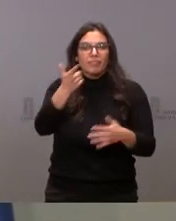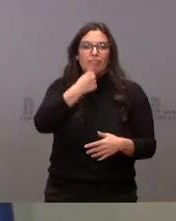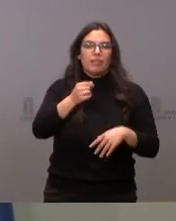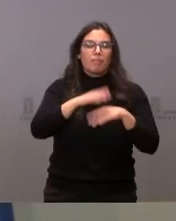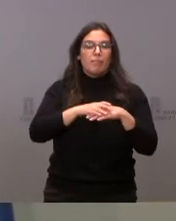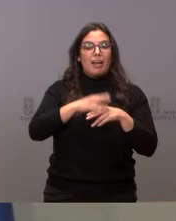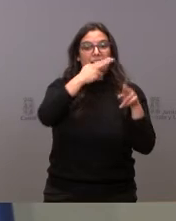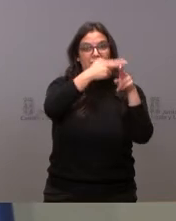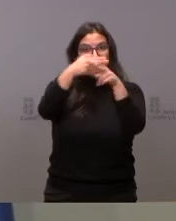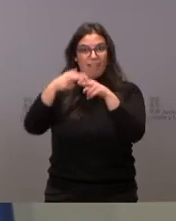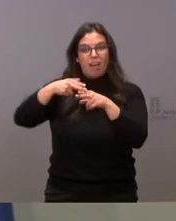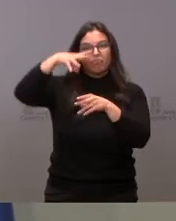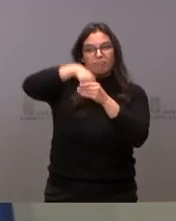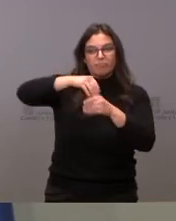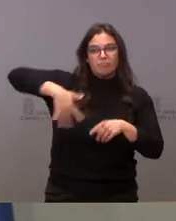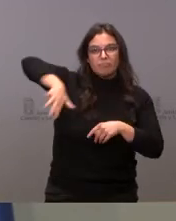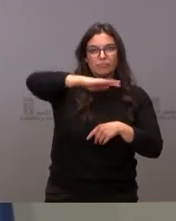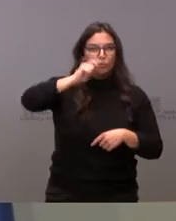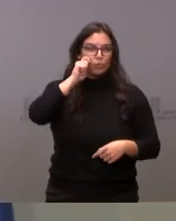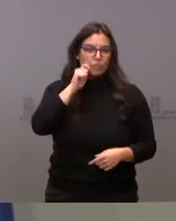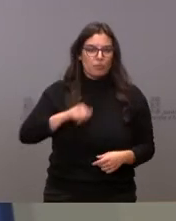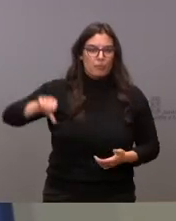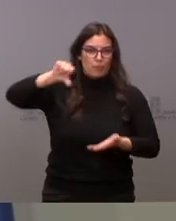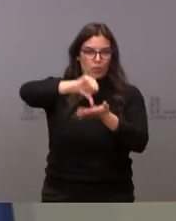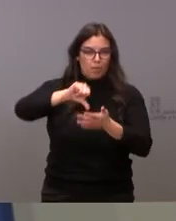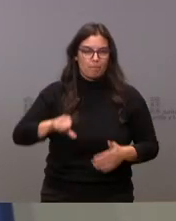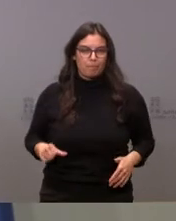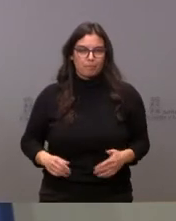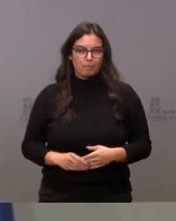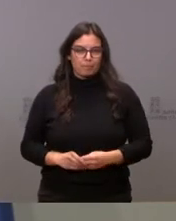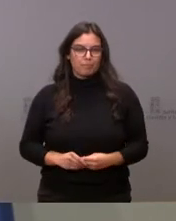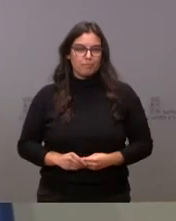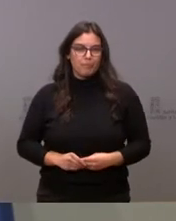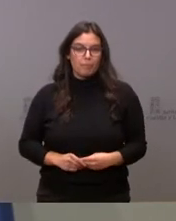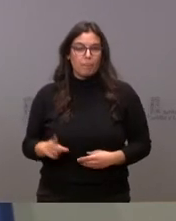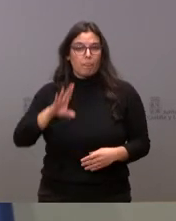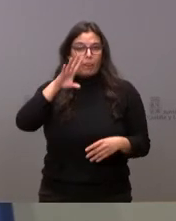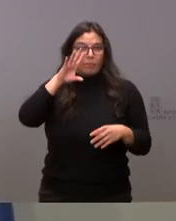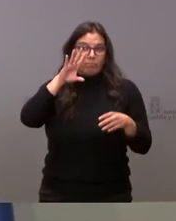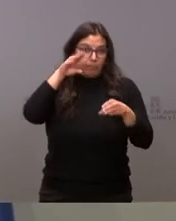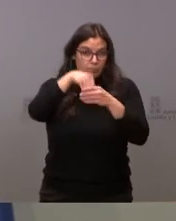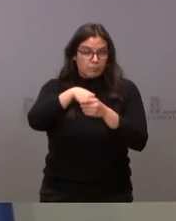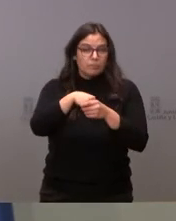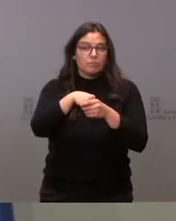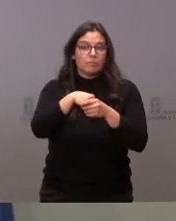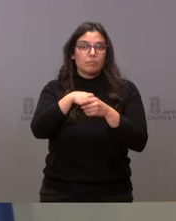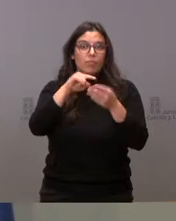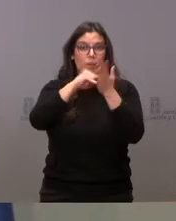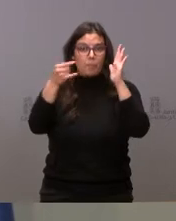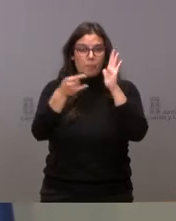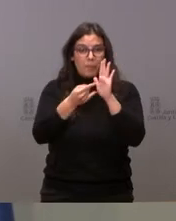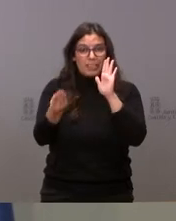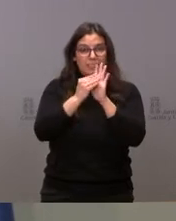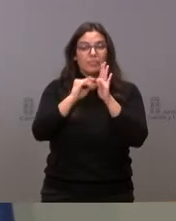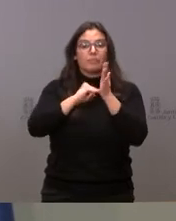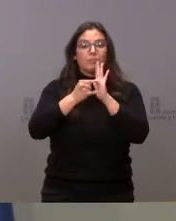hostelera y turística de la ciudad. Esto se enmarca en el plan de impulsar la